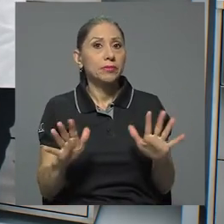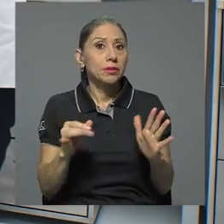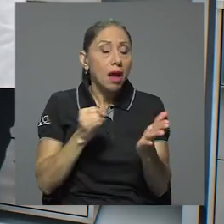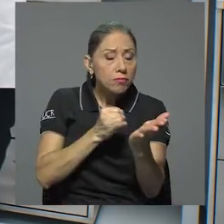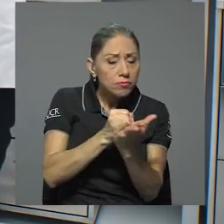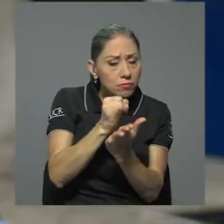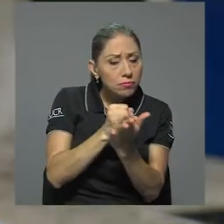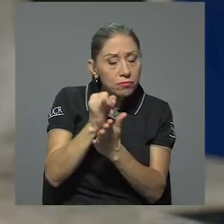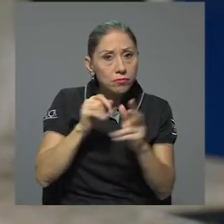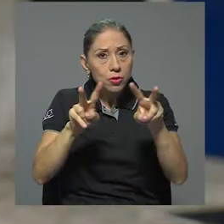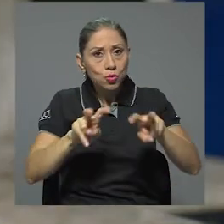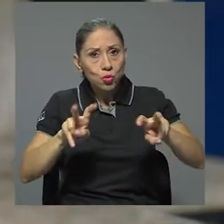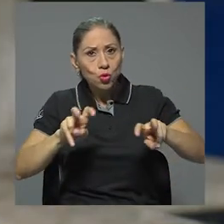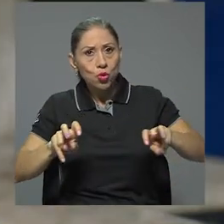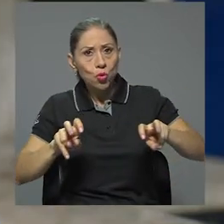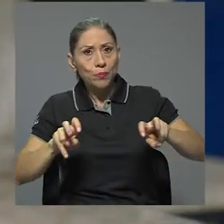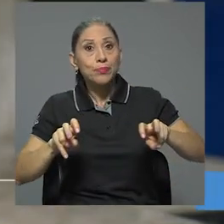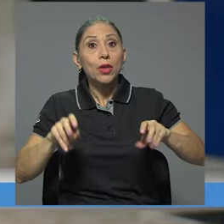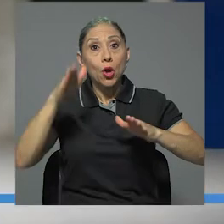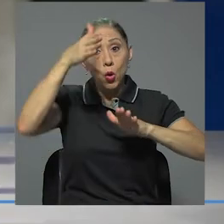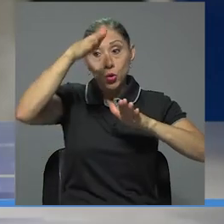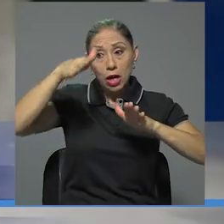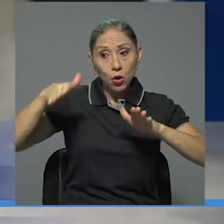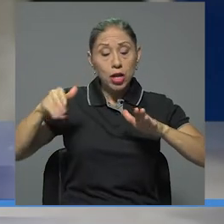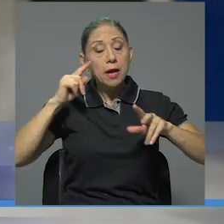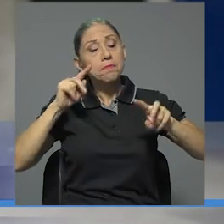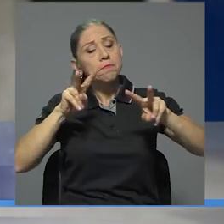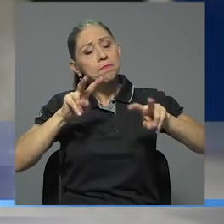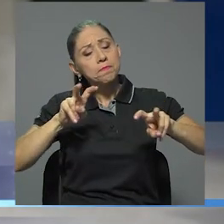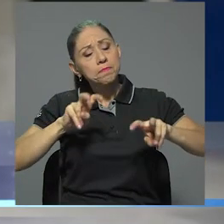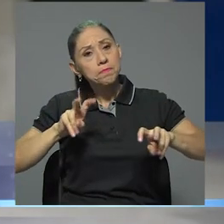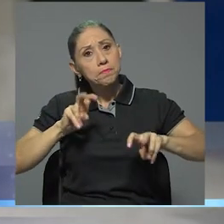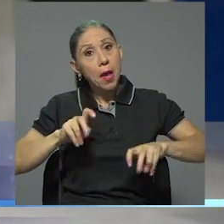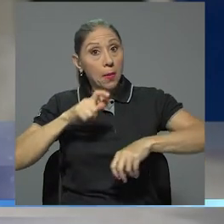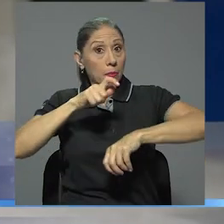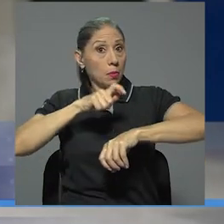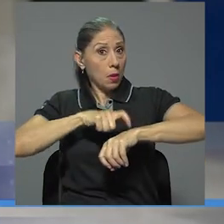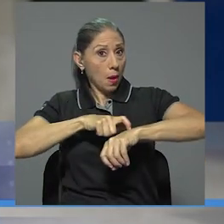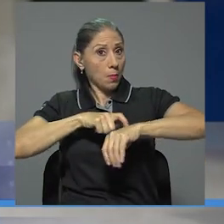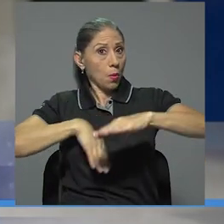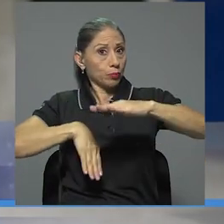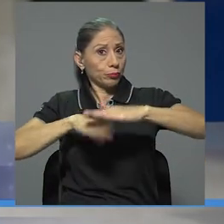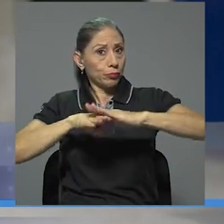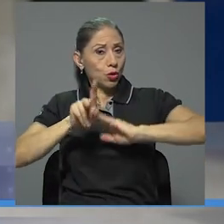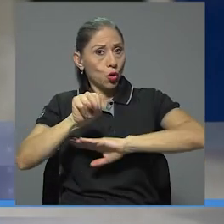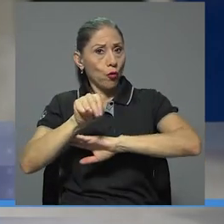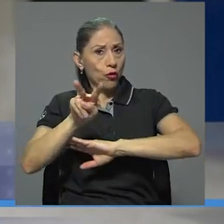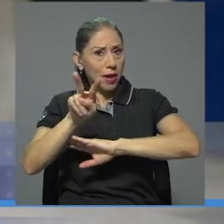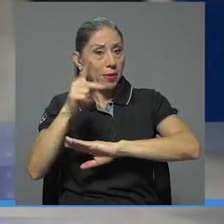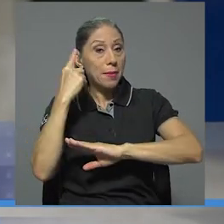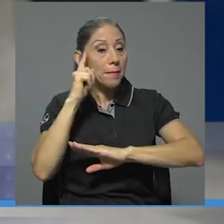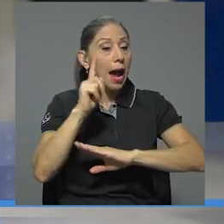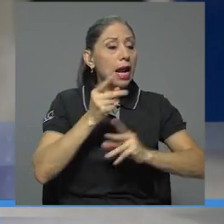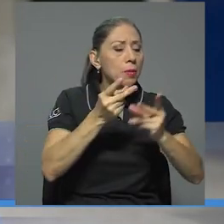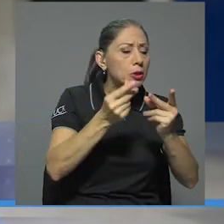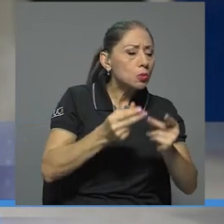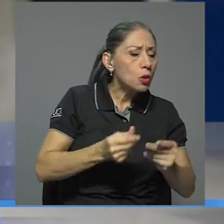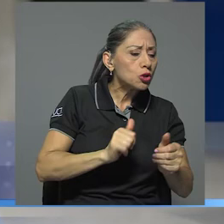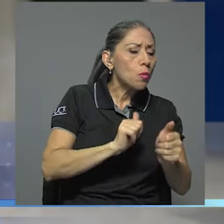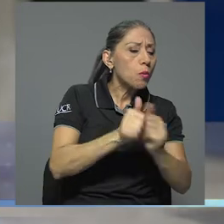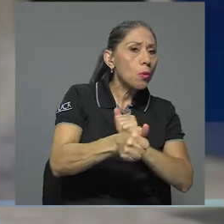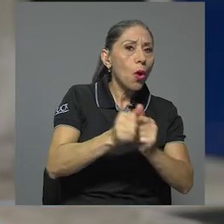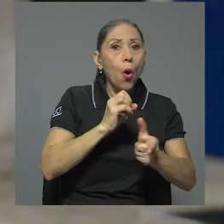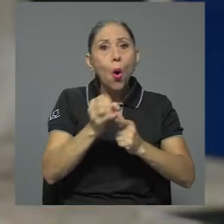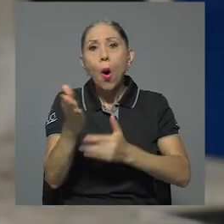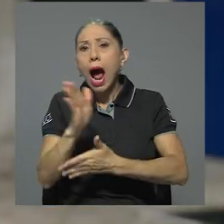estudio por la Contraloría General de la República. Tiene hasta noviembre para hacer la aprobación o alguna